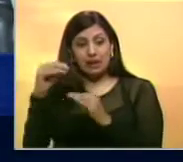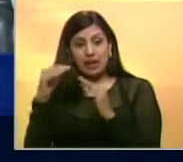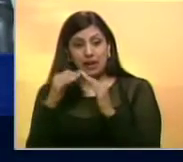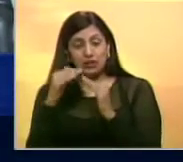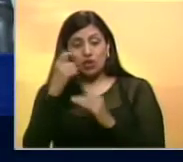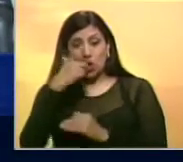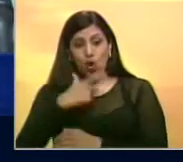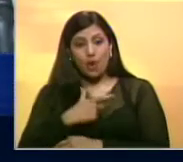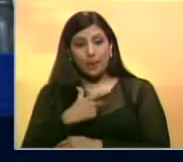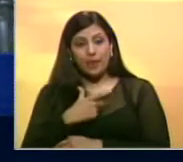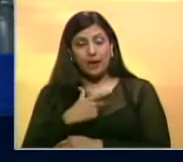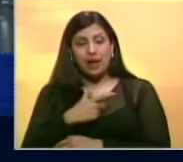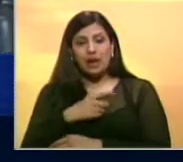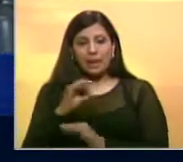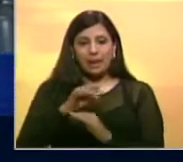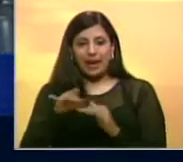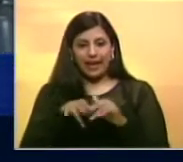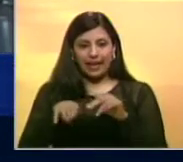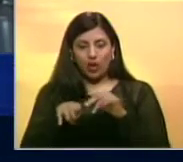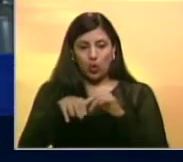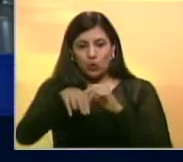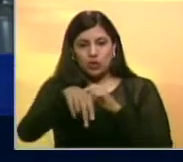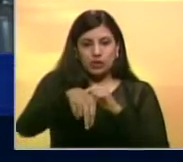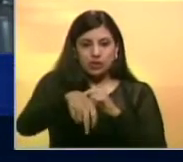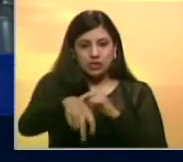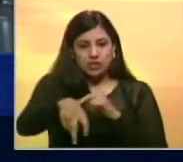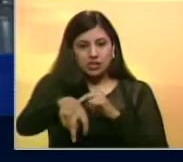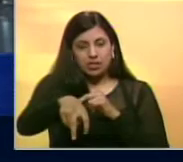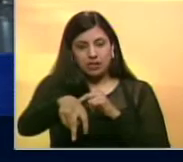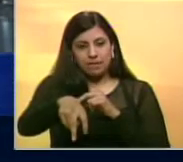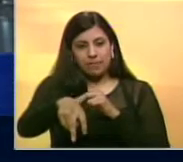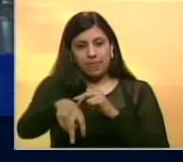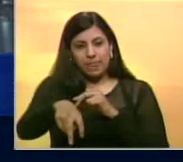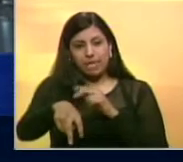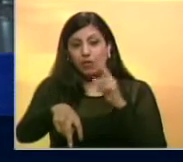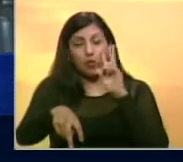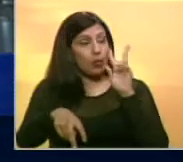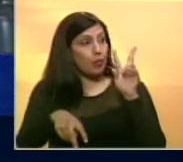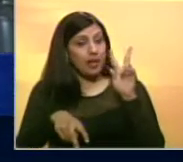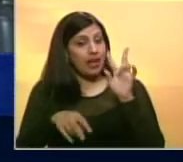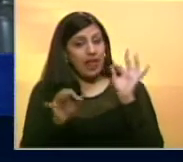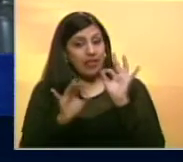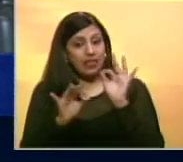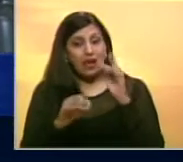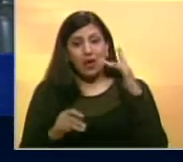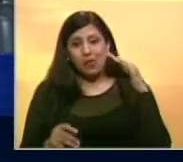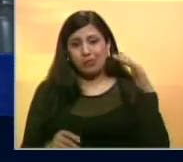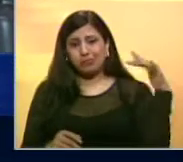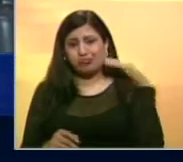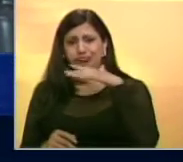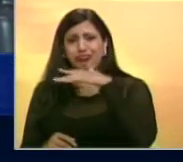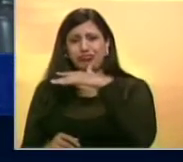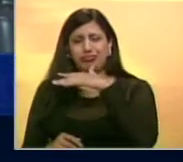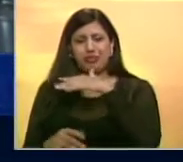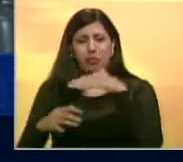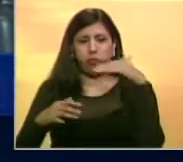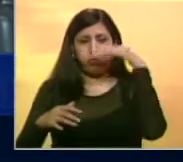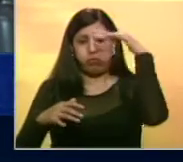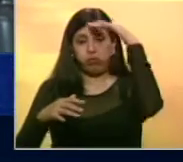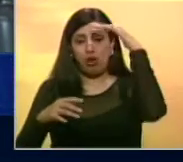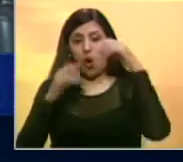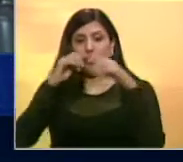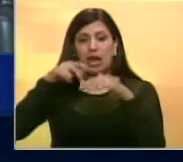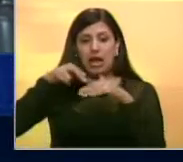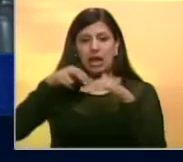el mismo pues fueron a cruzar el río y no no se percataron de que al momento hubo un incremento de caudal